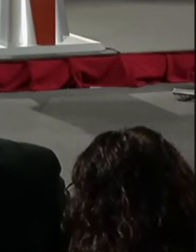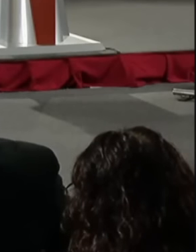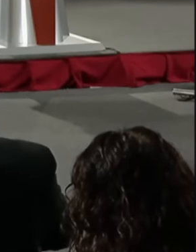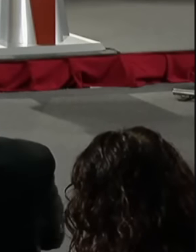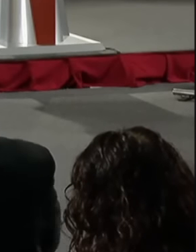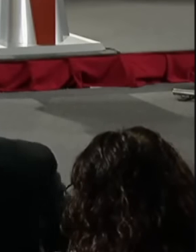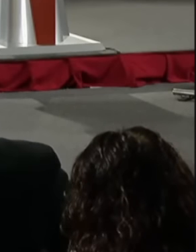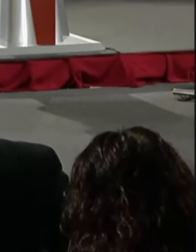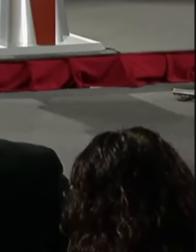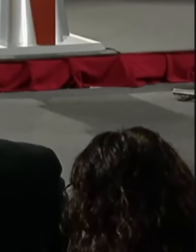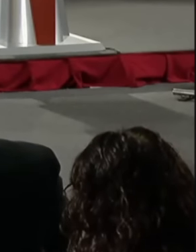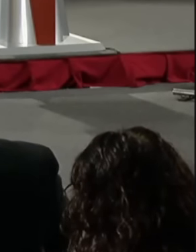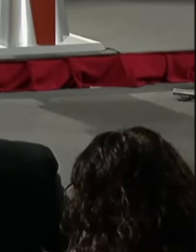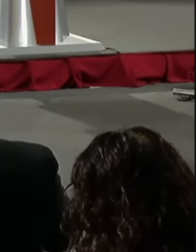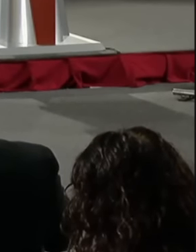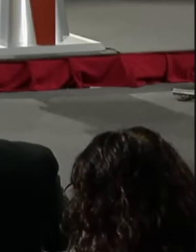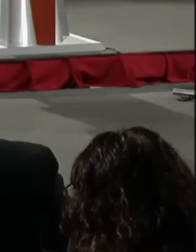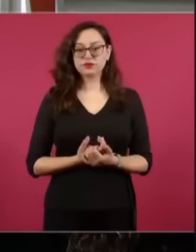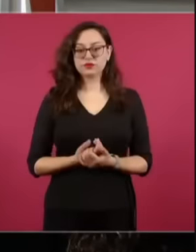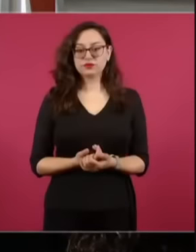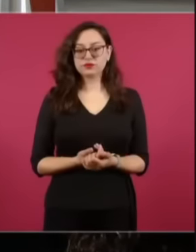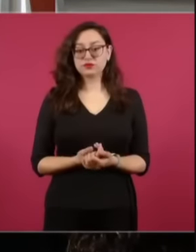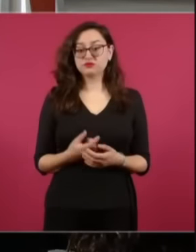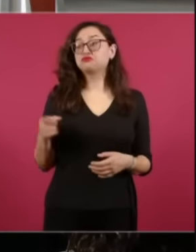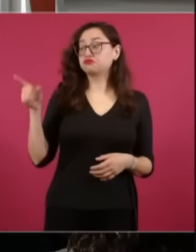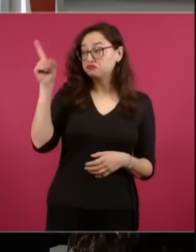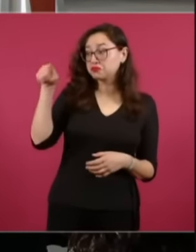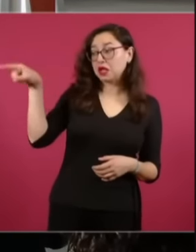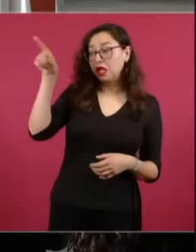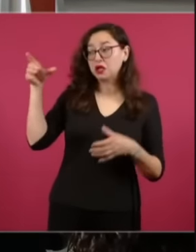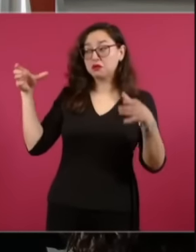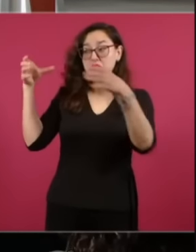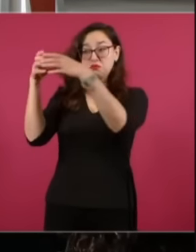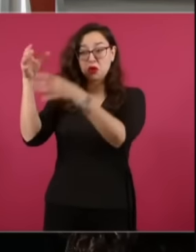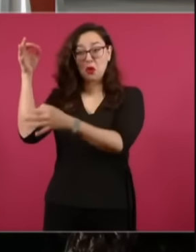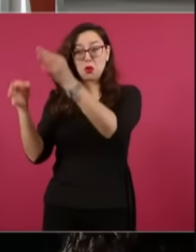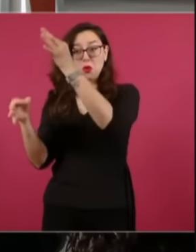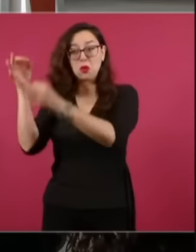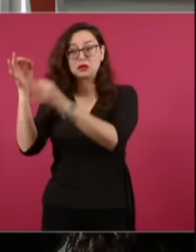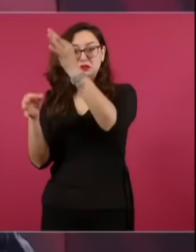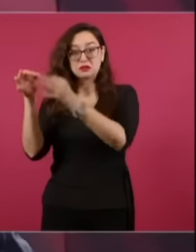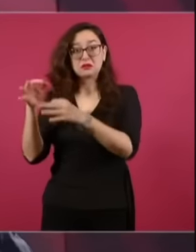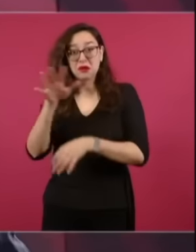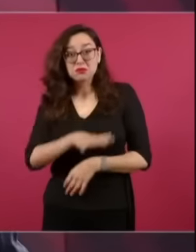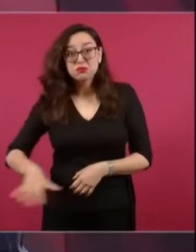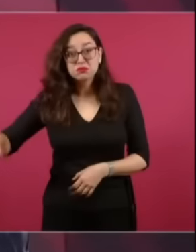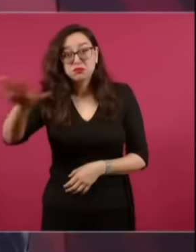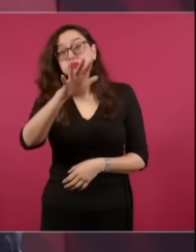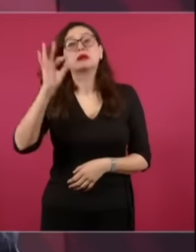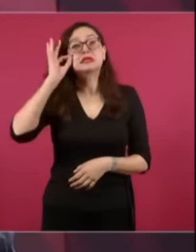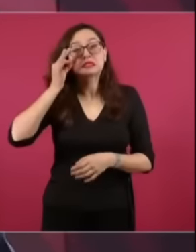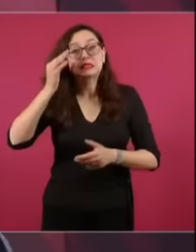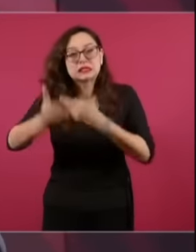los de la cúpula del poder económico y del poder